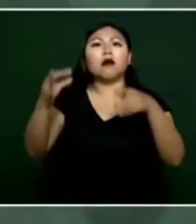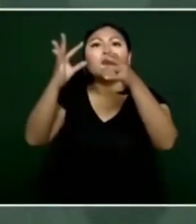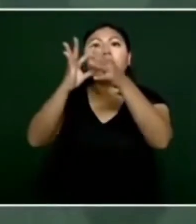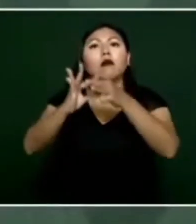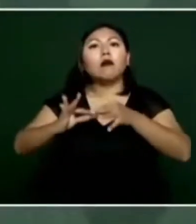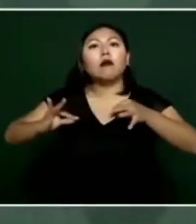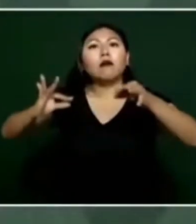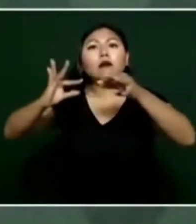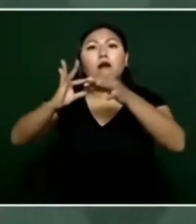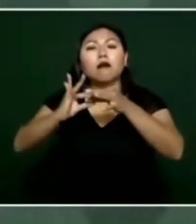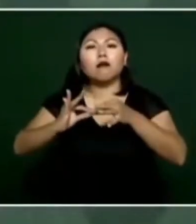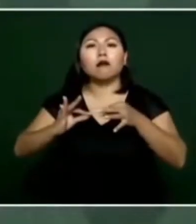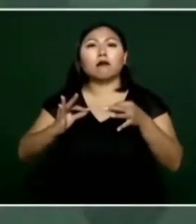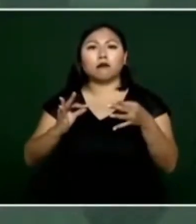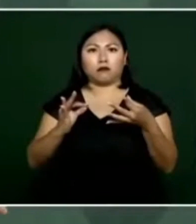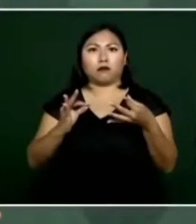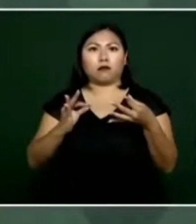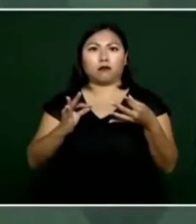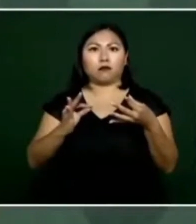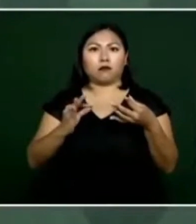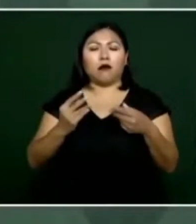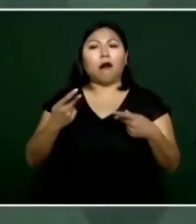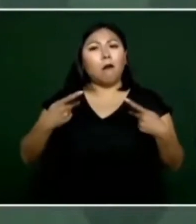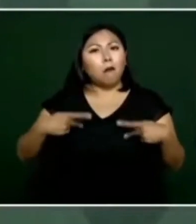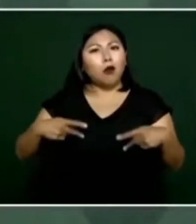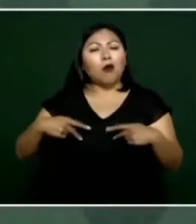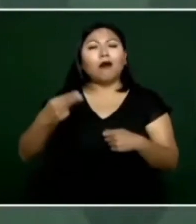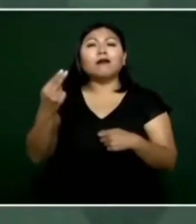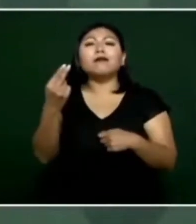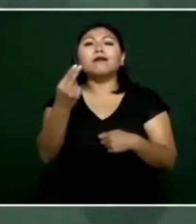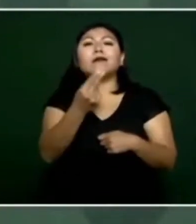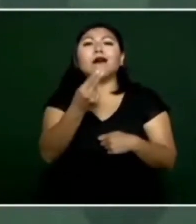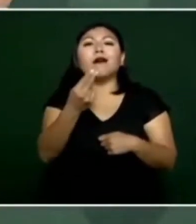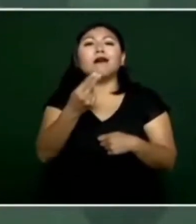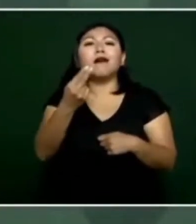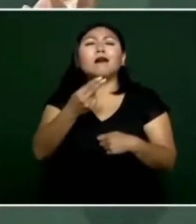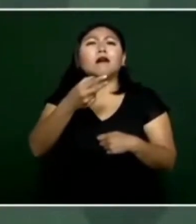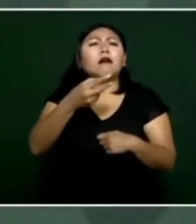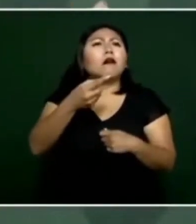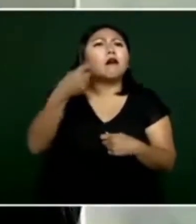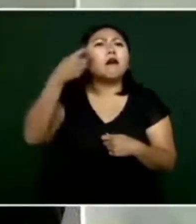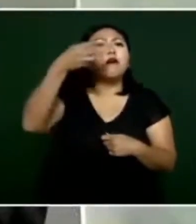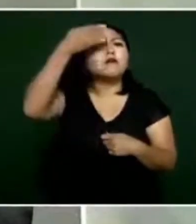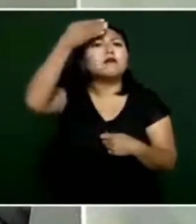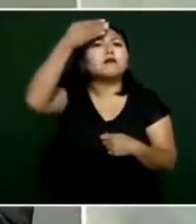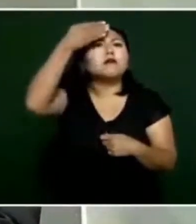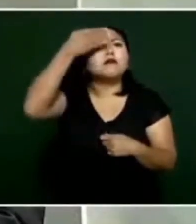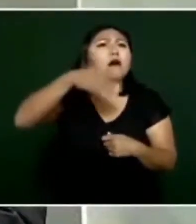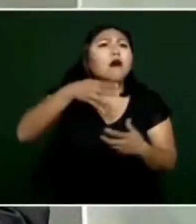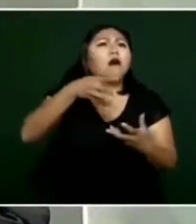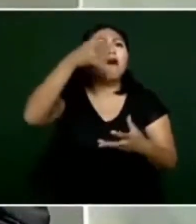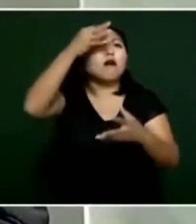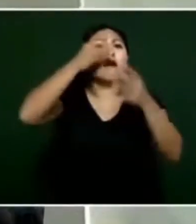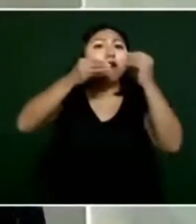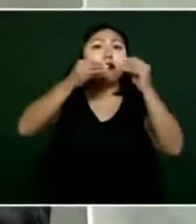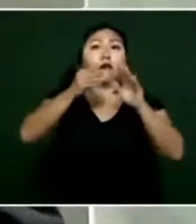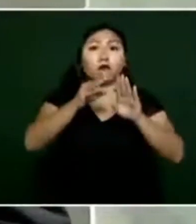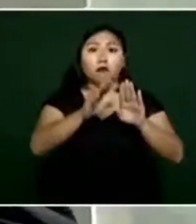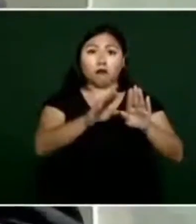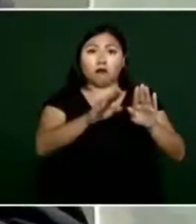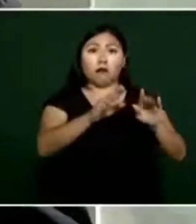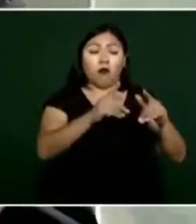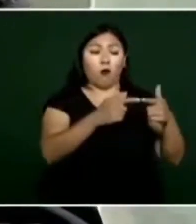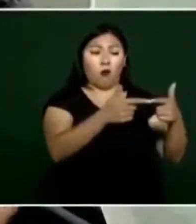hay que informarles también que el PAN surgió en contra de la educación pública, decirlo